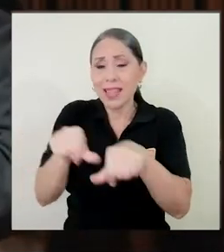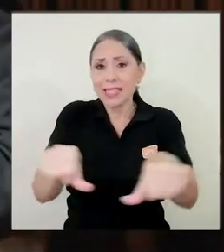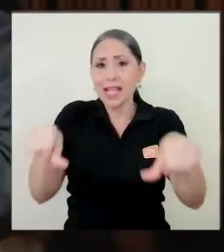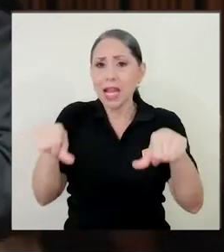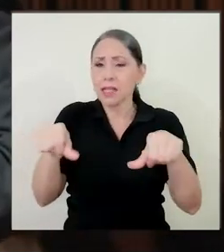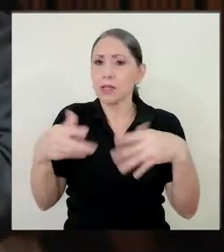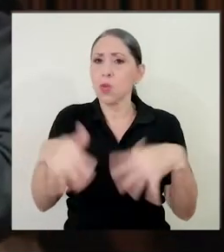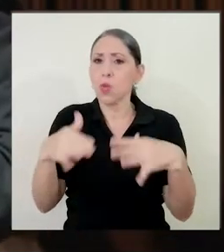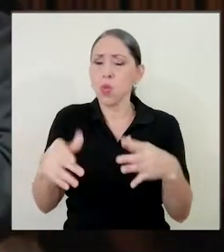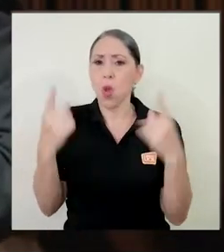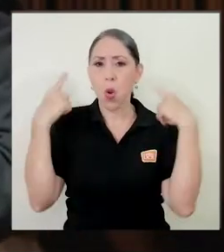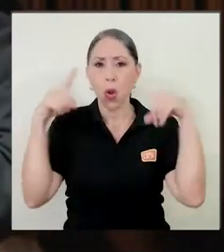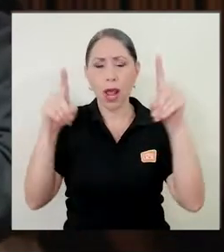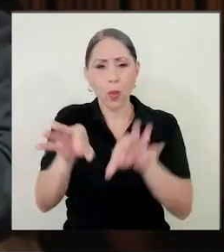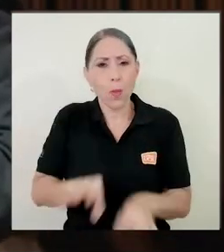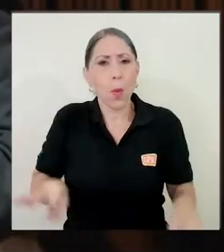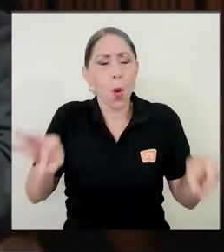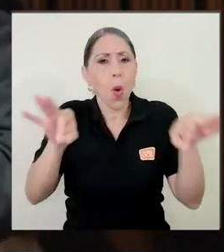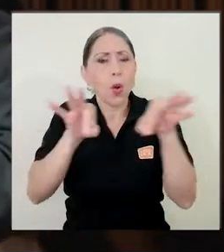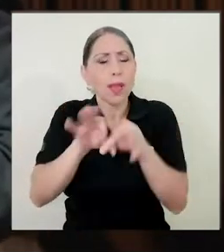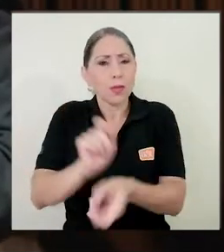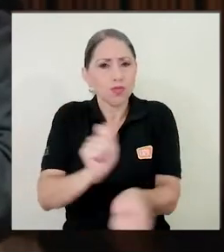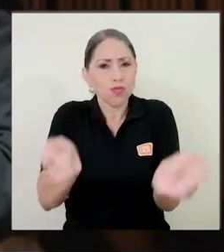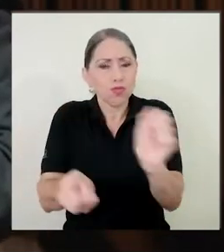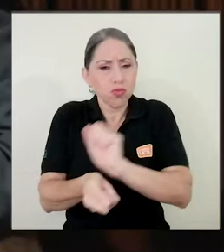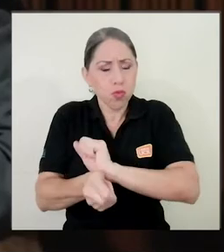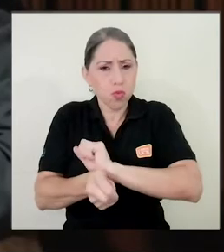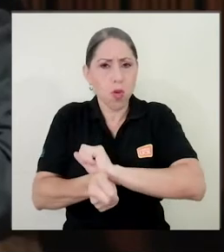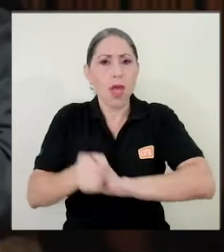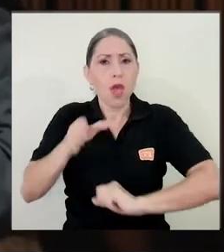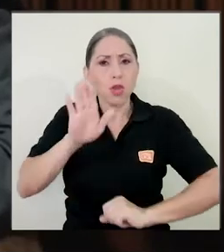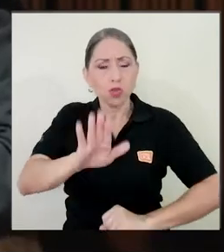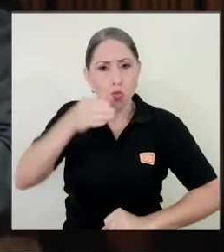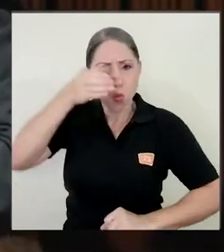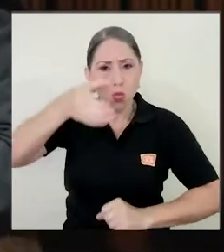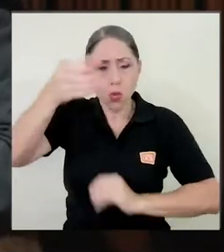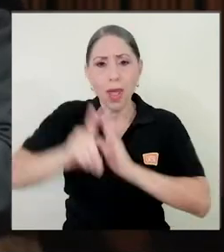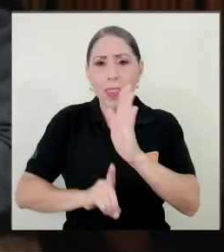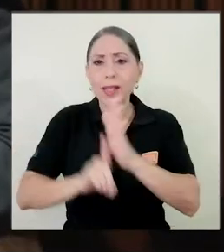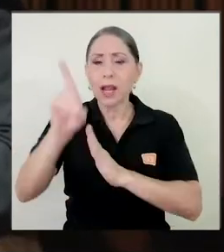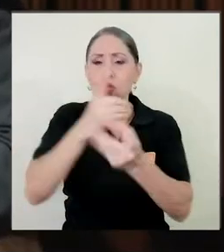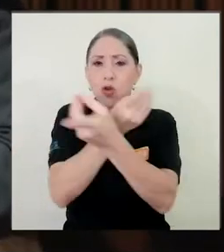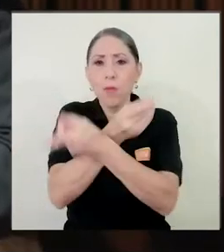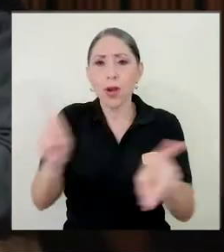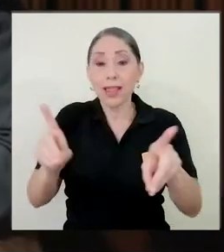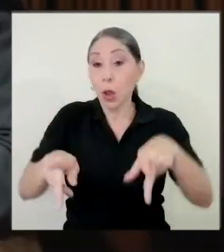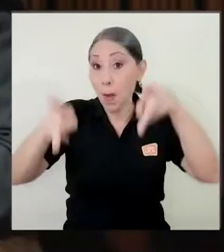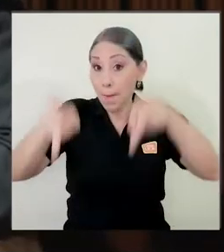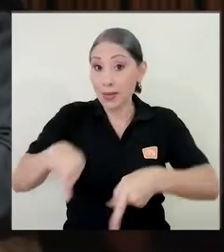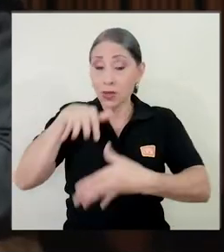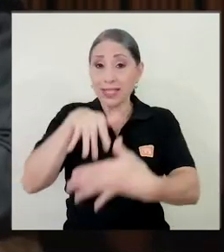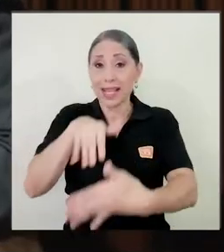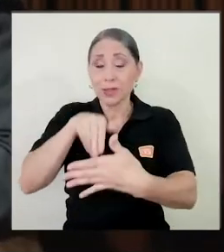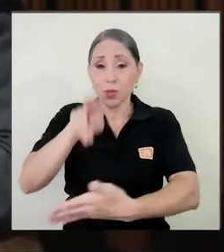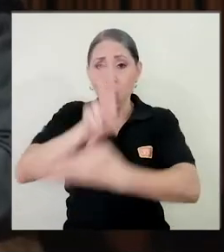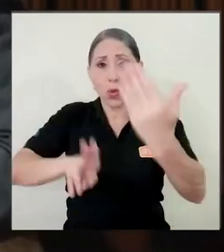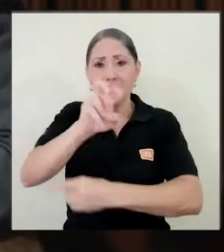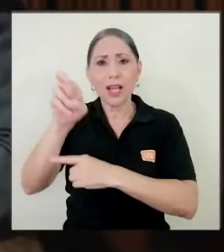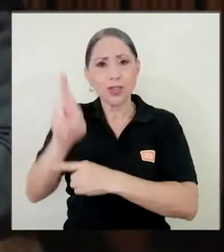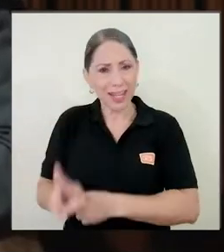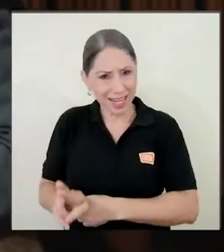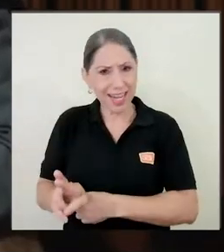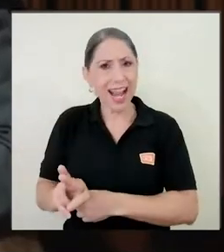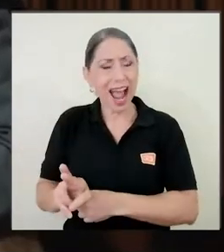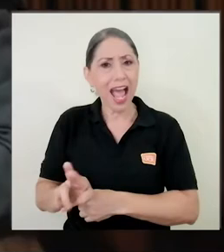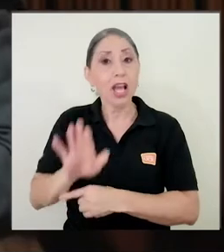movimientos transformadores de su cultura y su desarrollo democrático, y los logros de quienes han pasado por las aulas de la Universidad de Costa